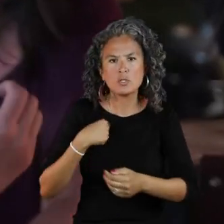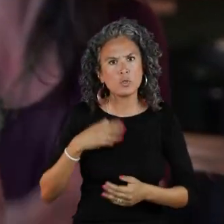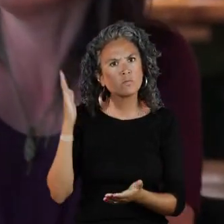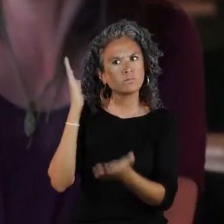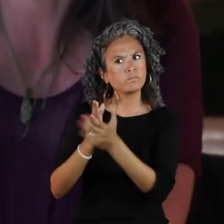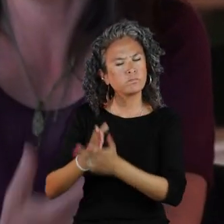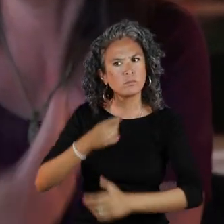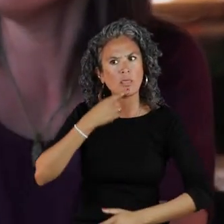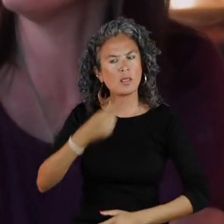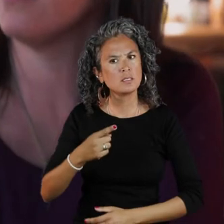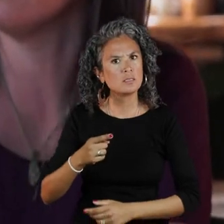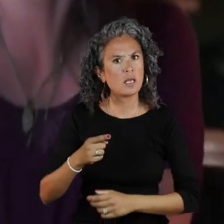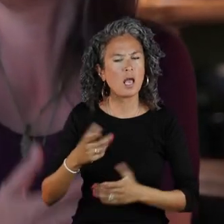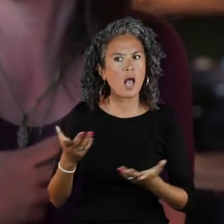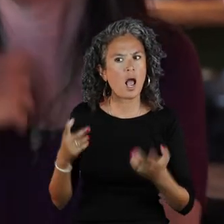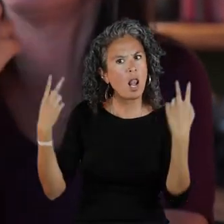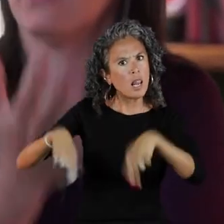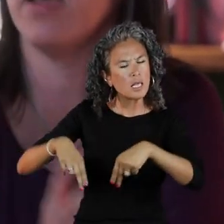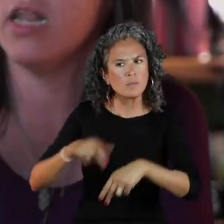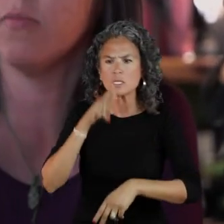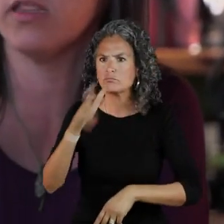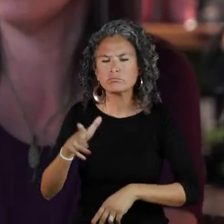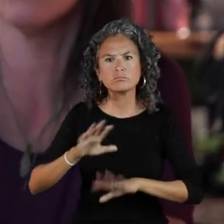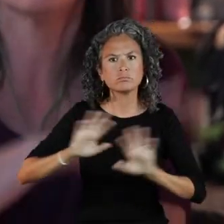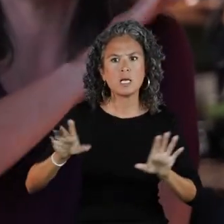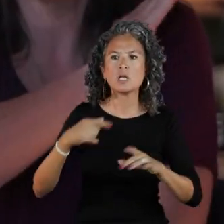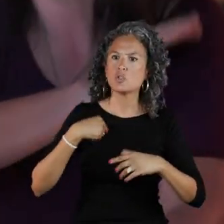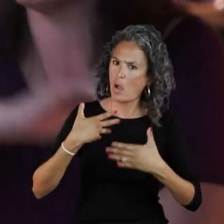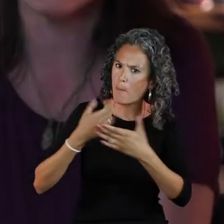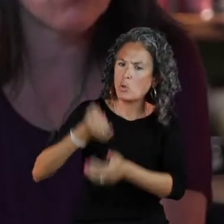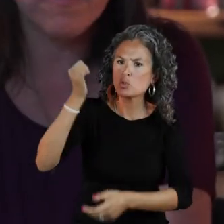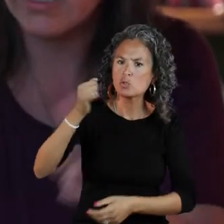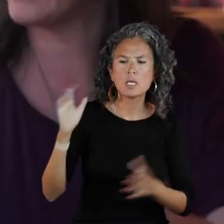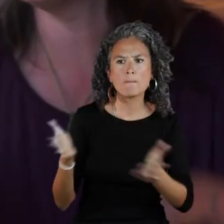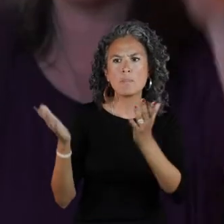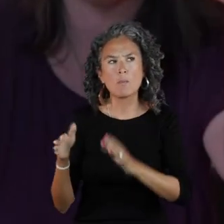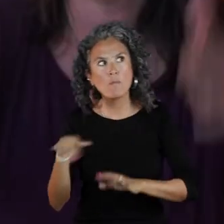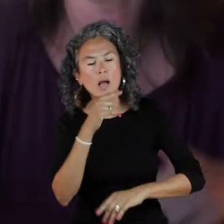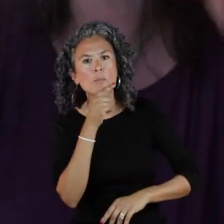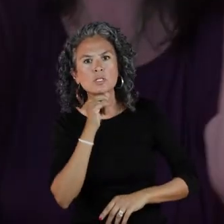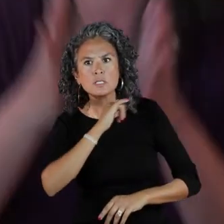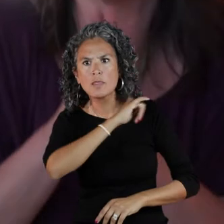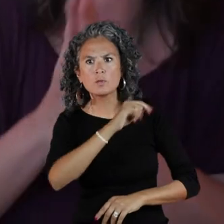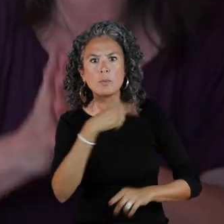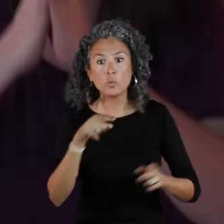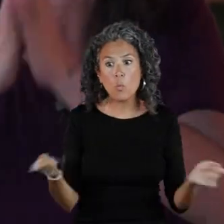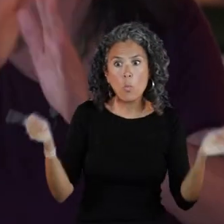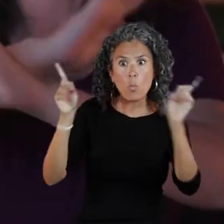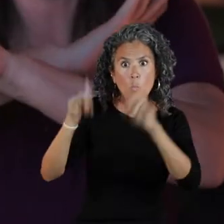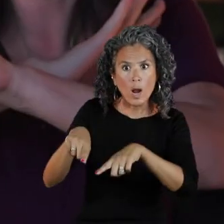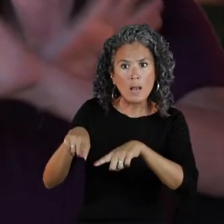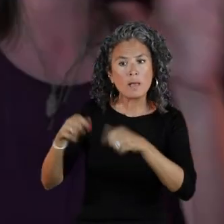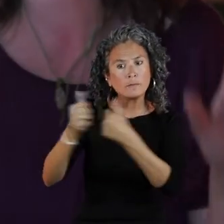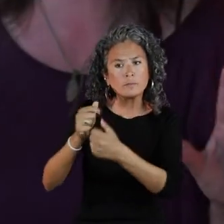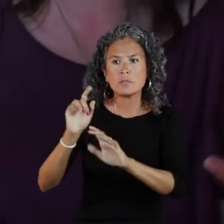Y ser dura y ser rígida en el tema del límite. Bueno, yo te estoy bancando, vamos arriba, vamos a la policía, vamos todo, pero si tú